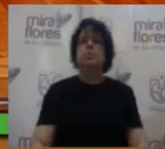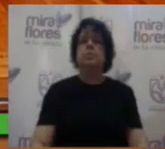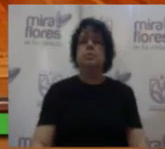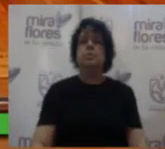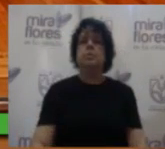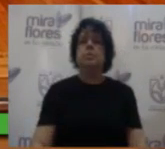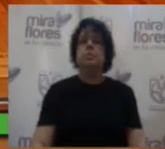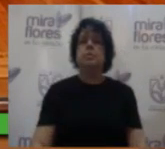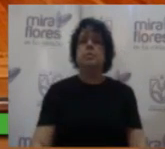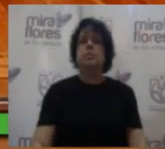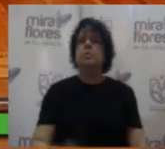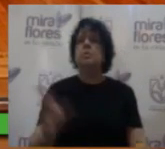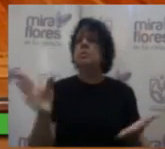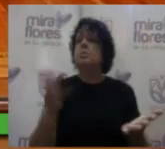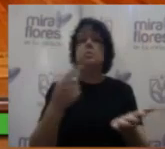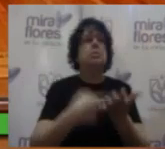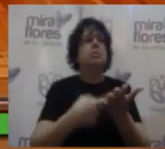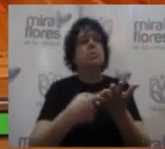Al debate